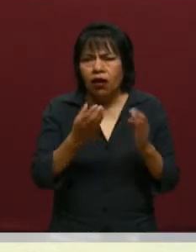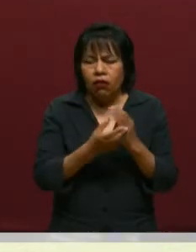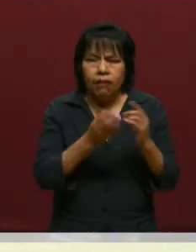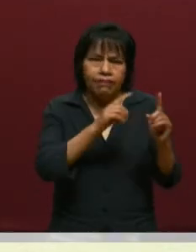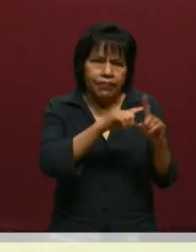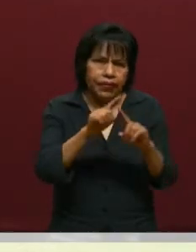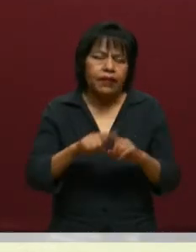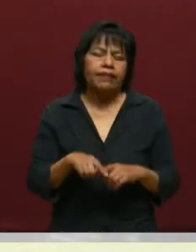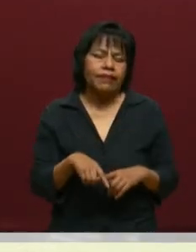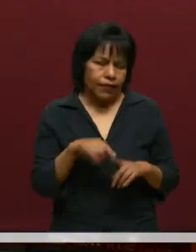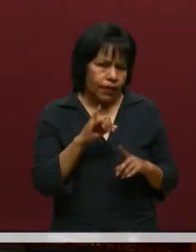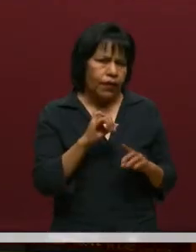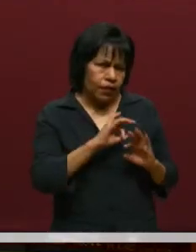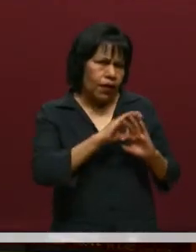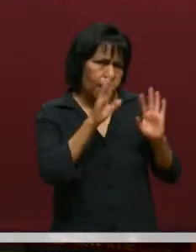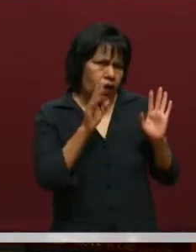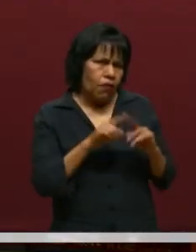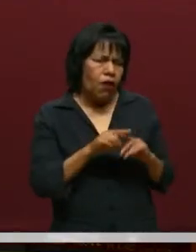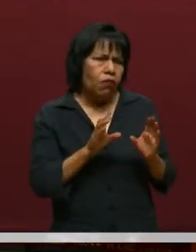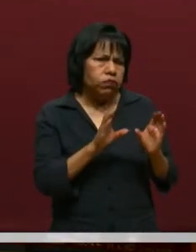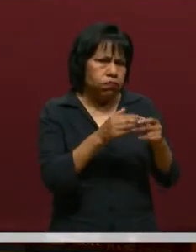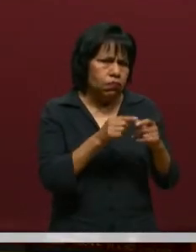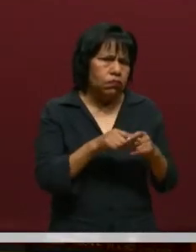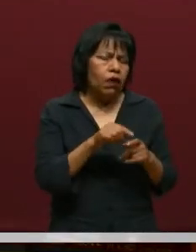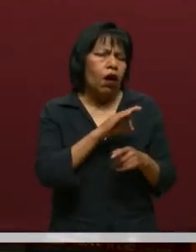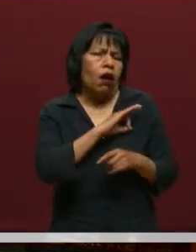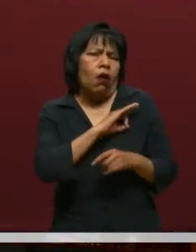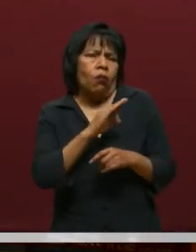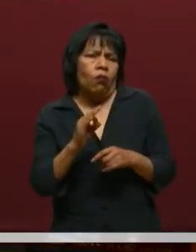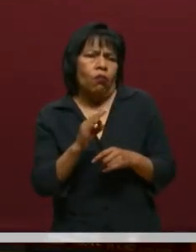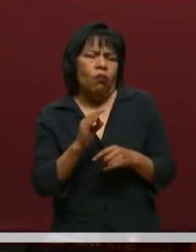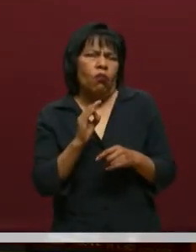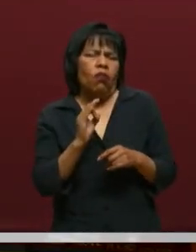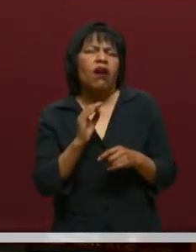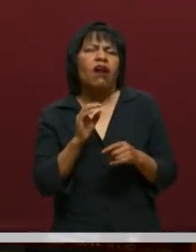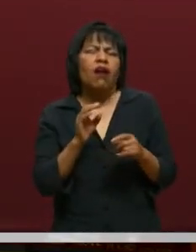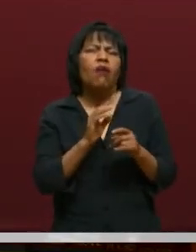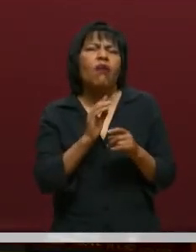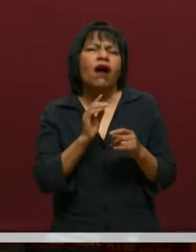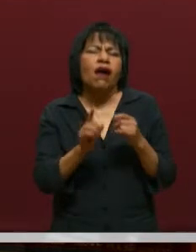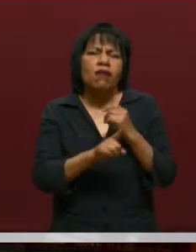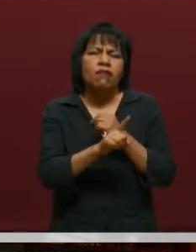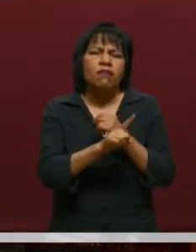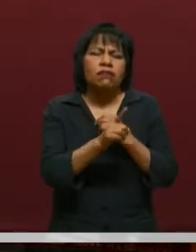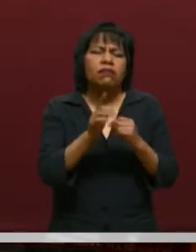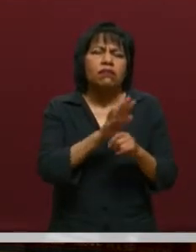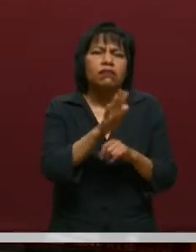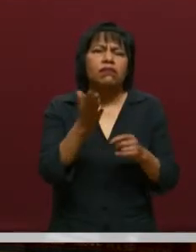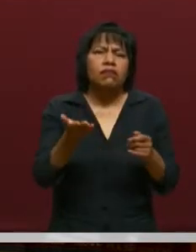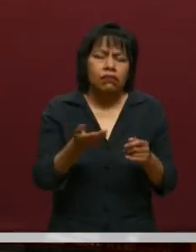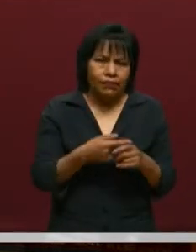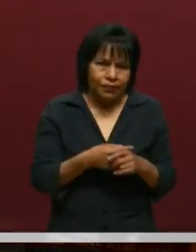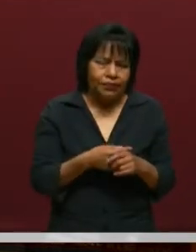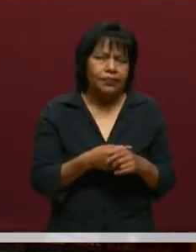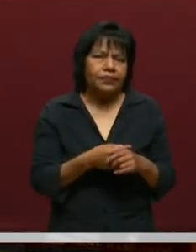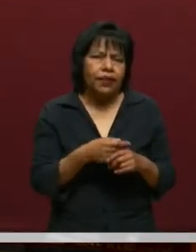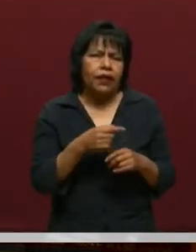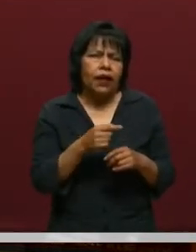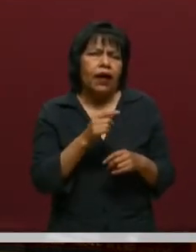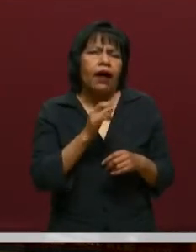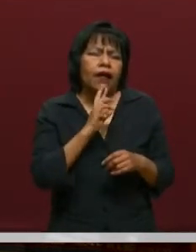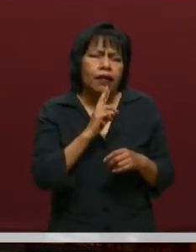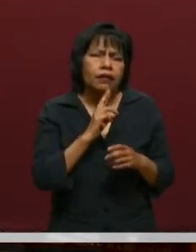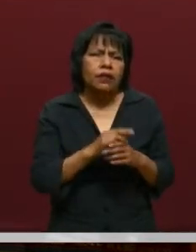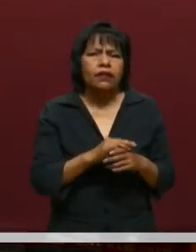teniendo estos cuerpos académicos podemos centrarnos en resolver problemas que existen en la sociedad a través